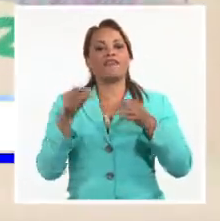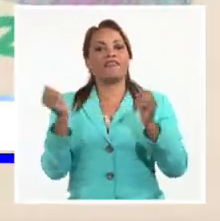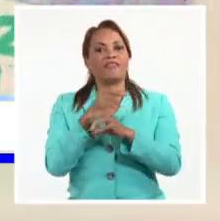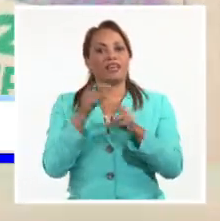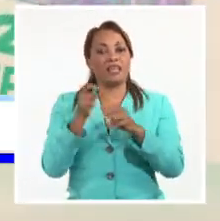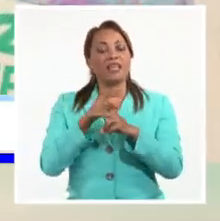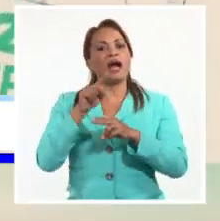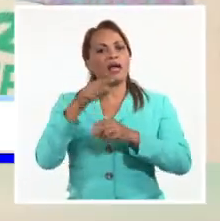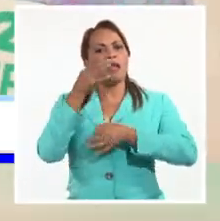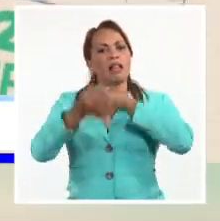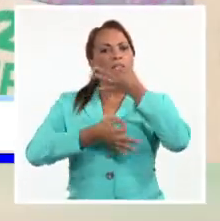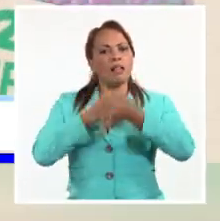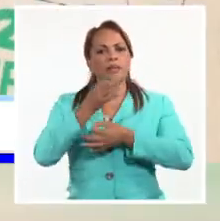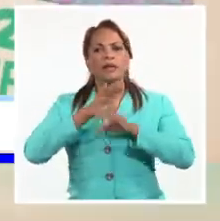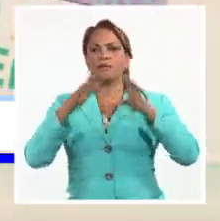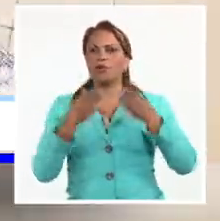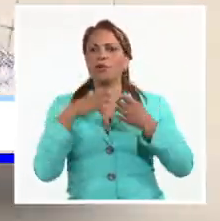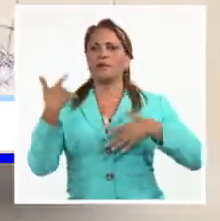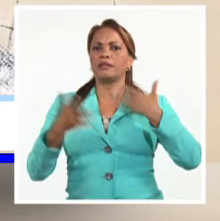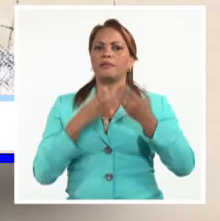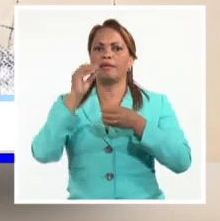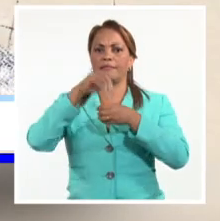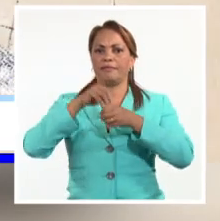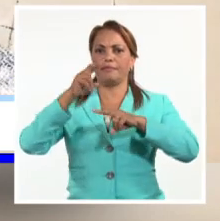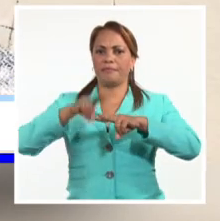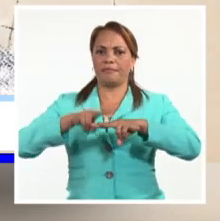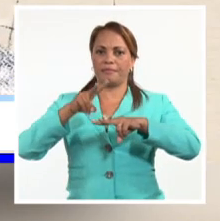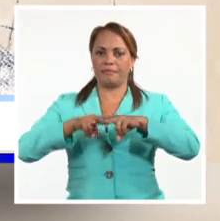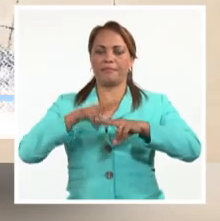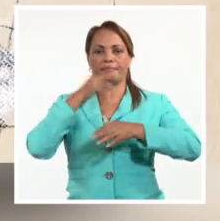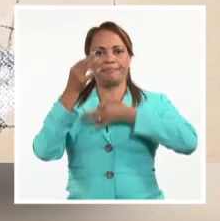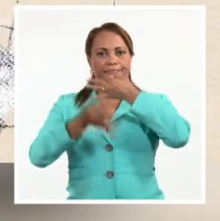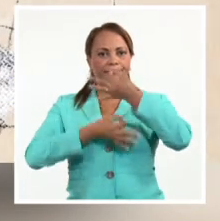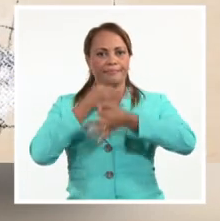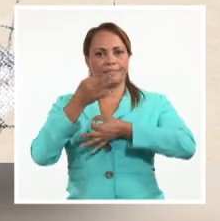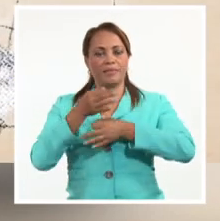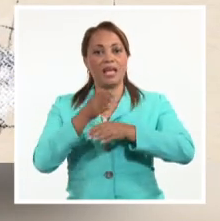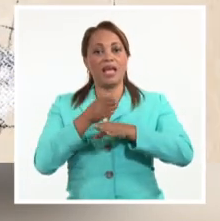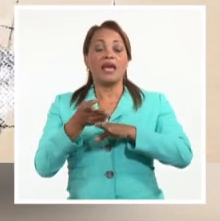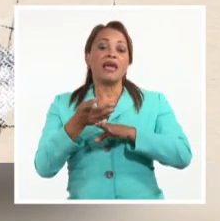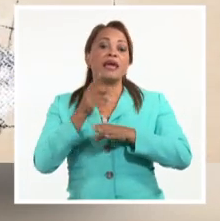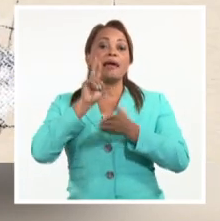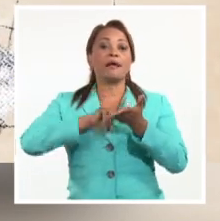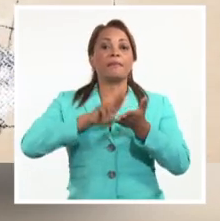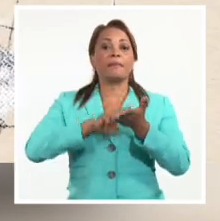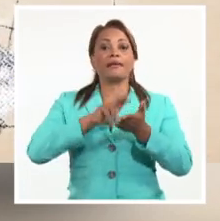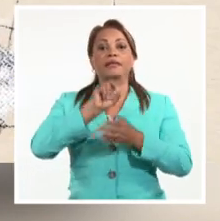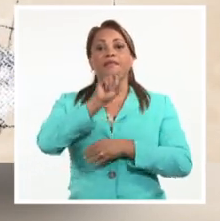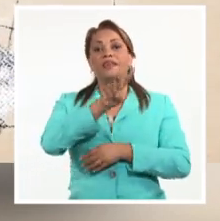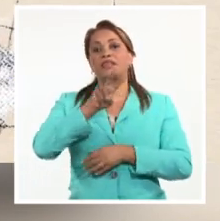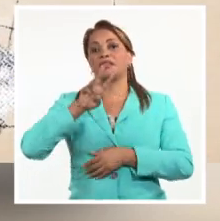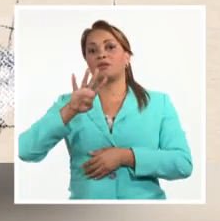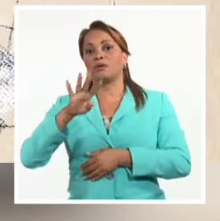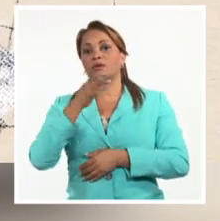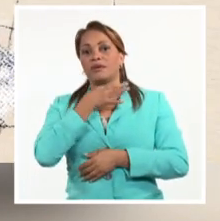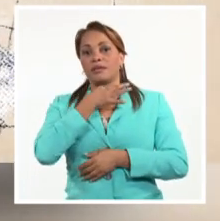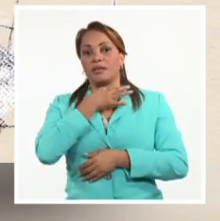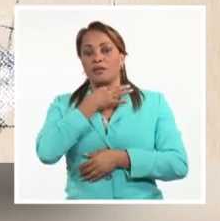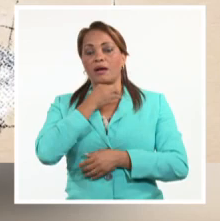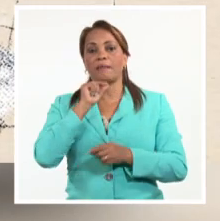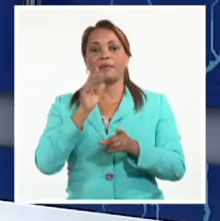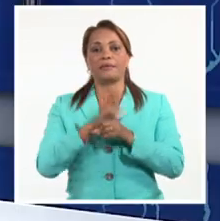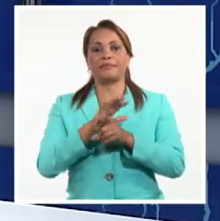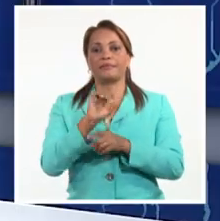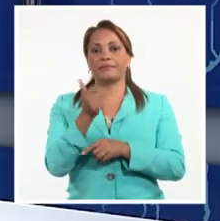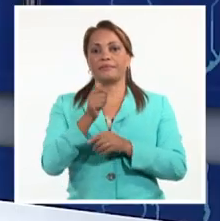detalles de sus actividades en La Habana. Asimismo, adelantamos que este martes 24 de enero, desde las 10